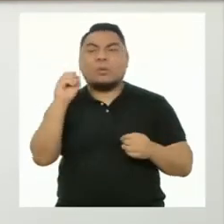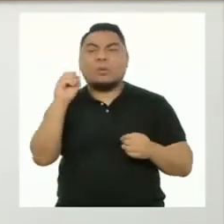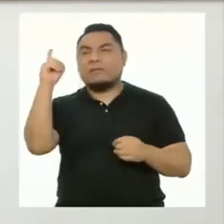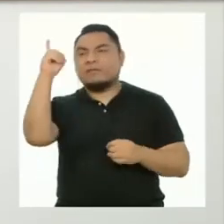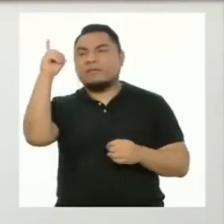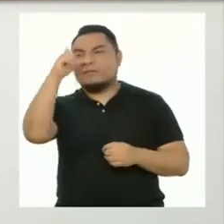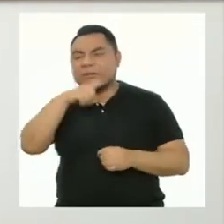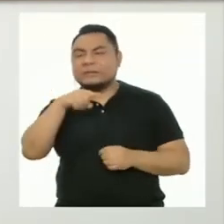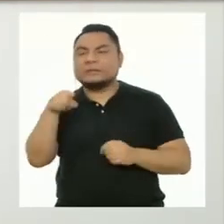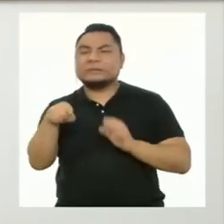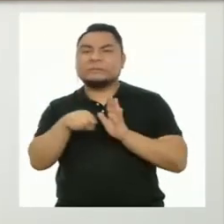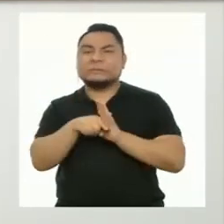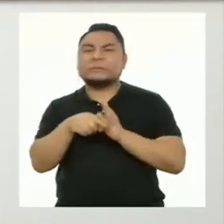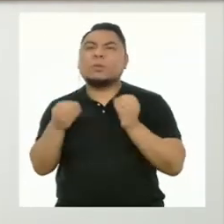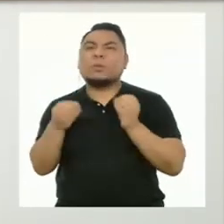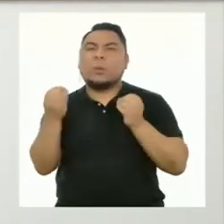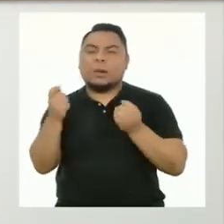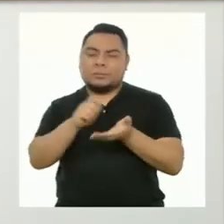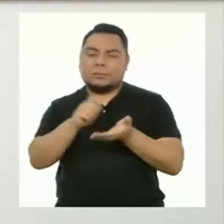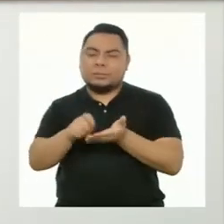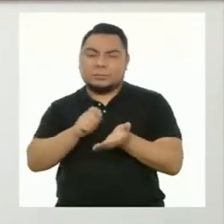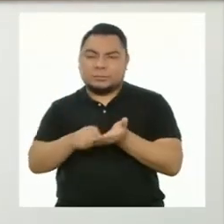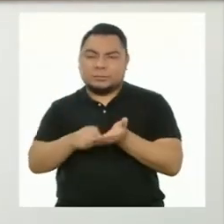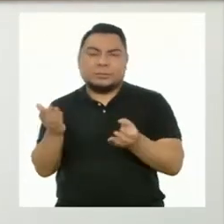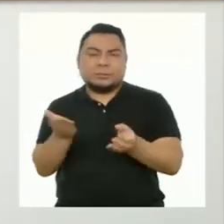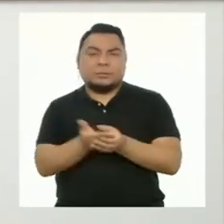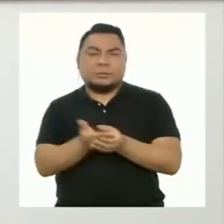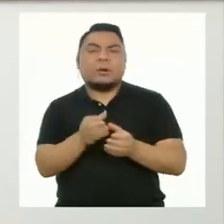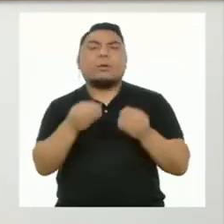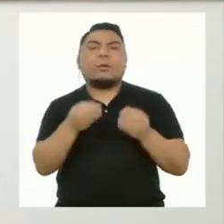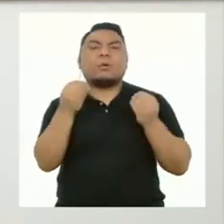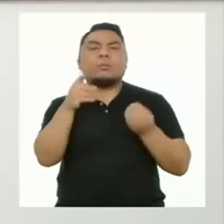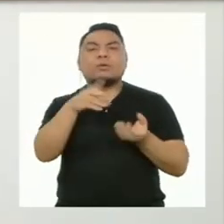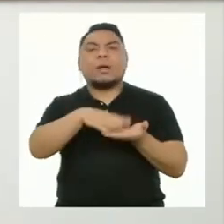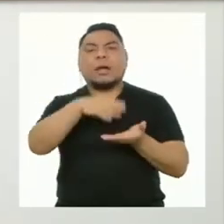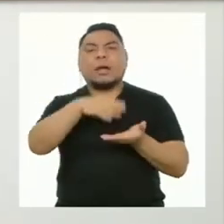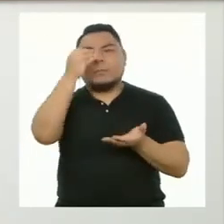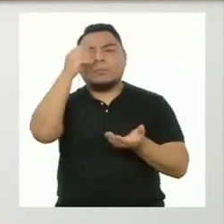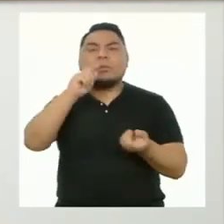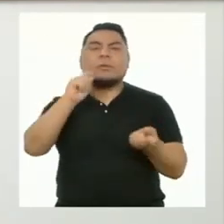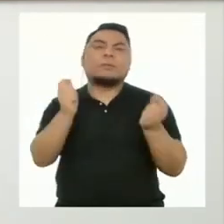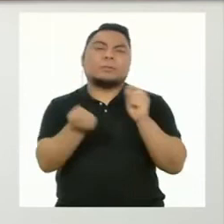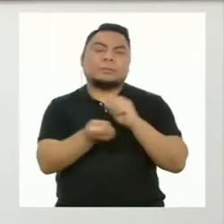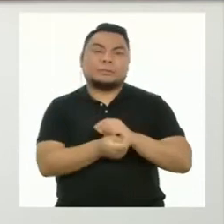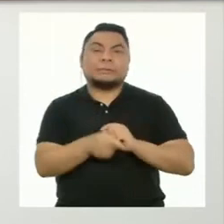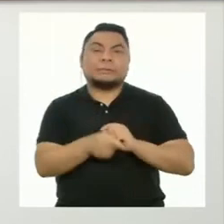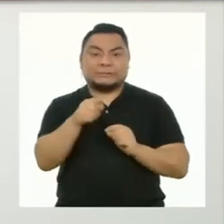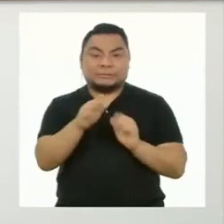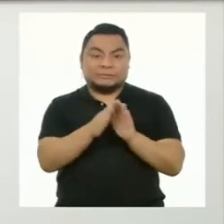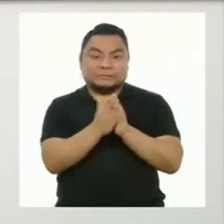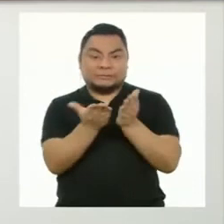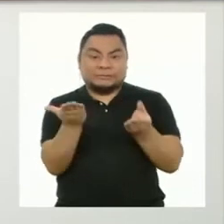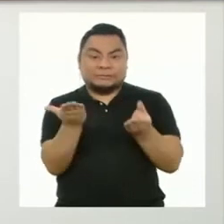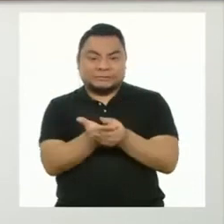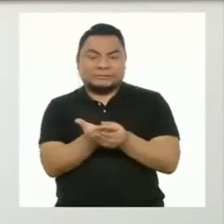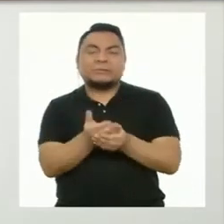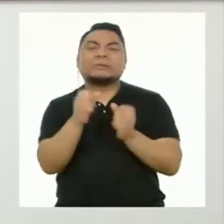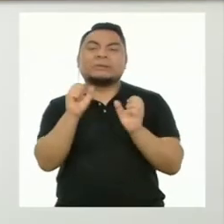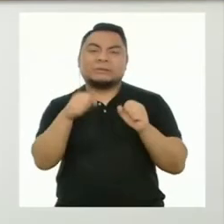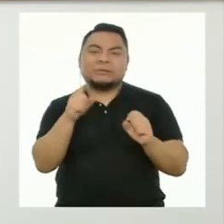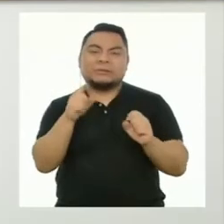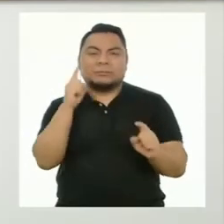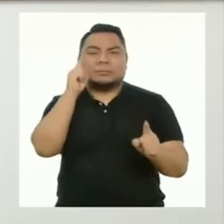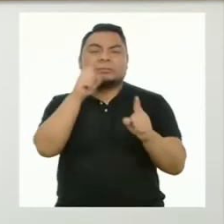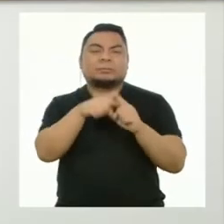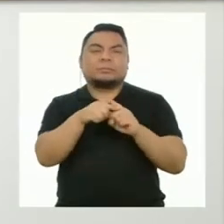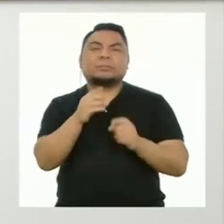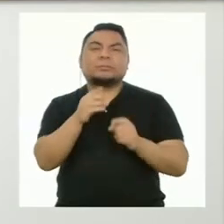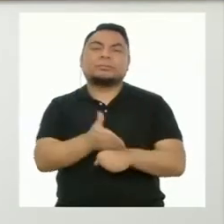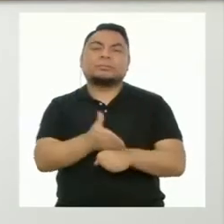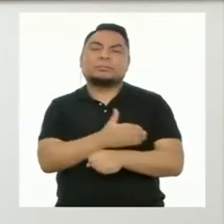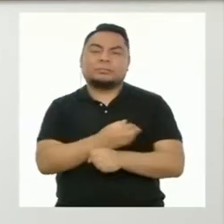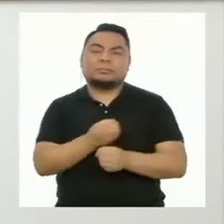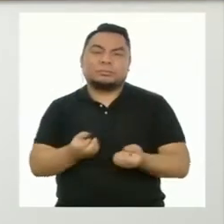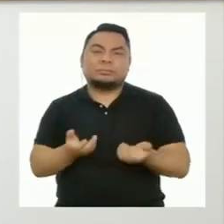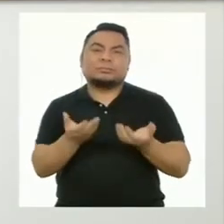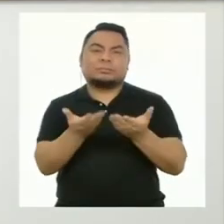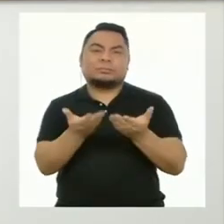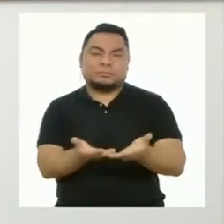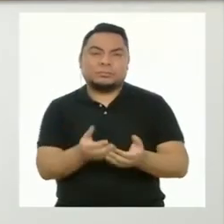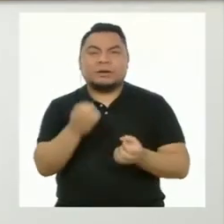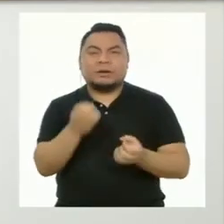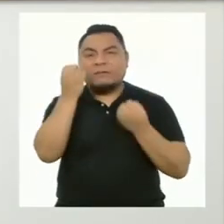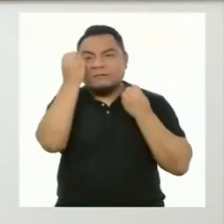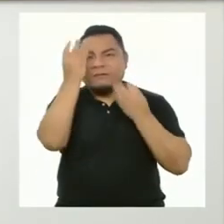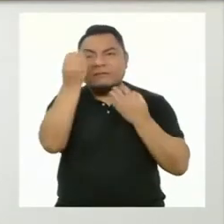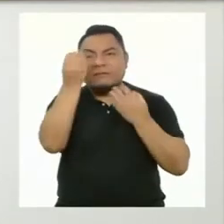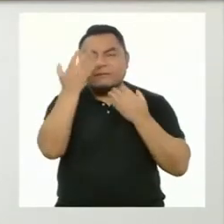en este proceso y cómo lograste mejorar. Así tu portafolio cumple el propósito de proveerte